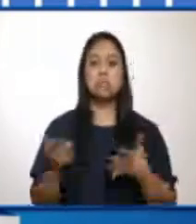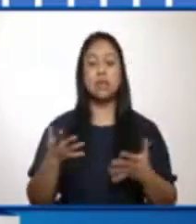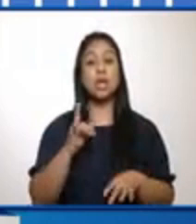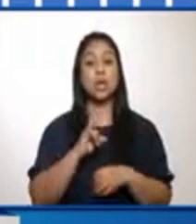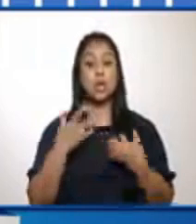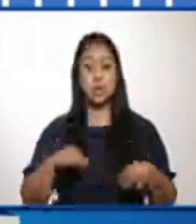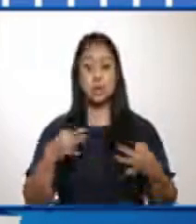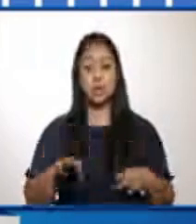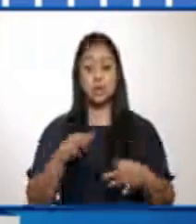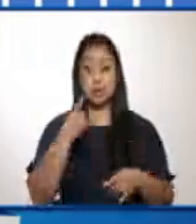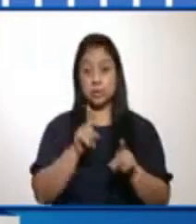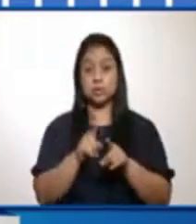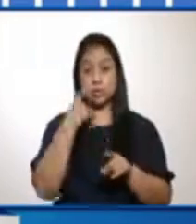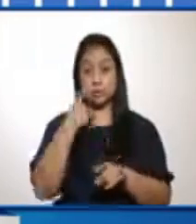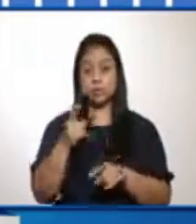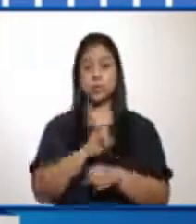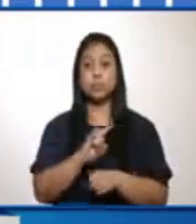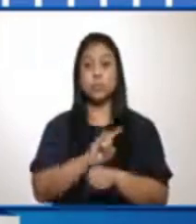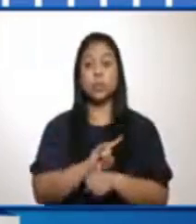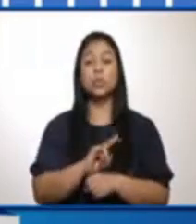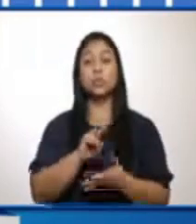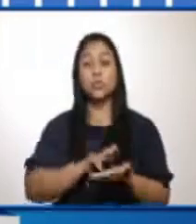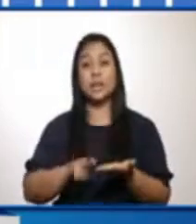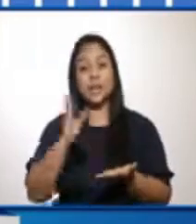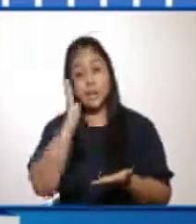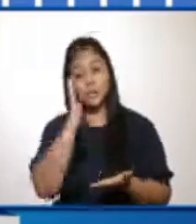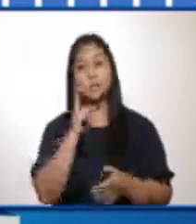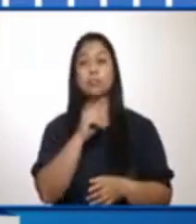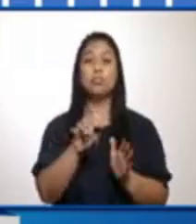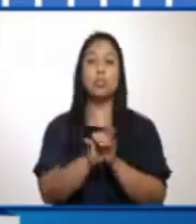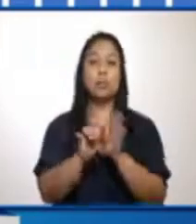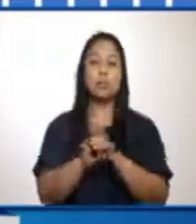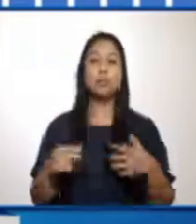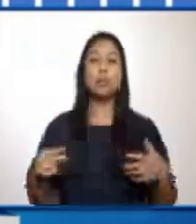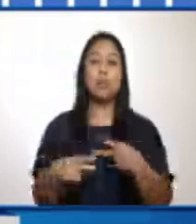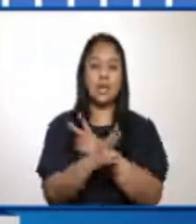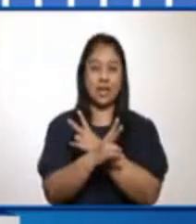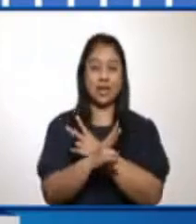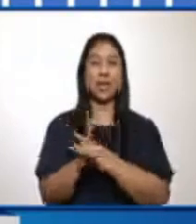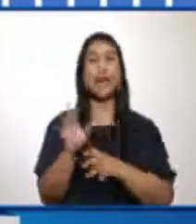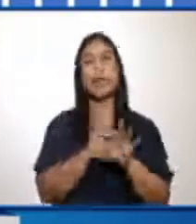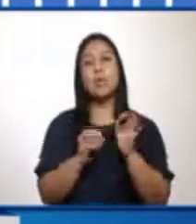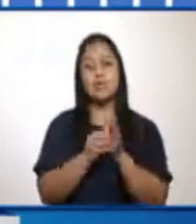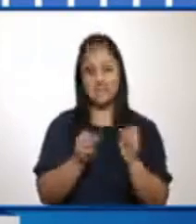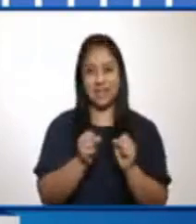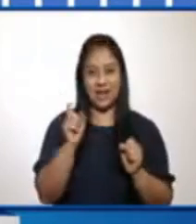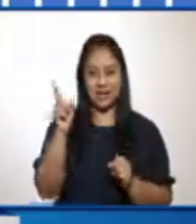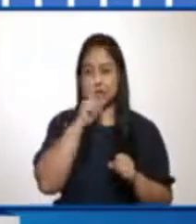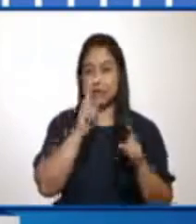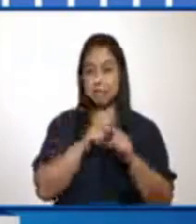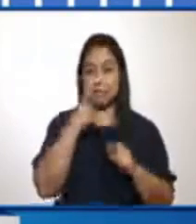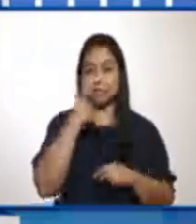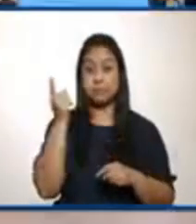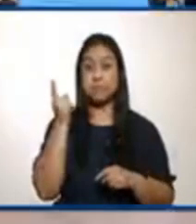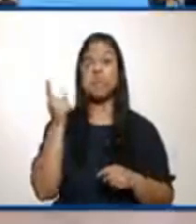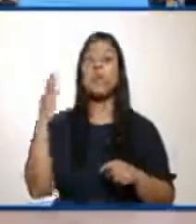en los hospitales temporales, ustedes pueden observar en la siguiente gráfica, como